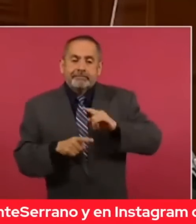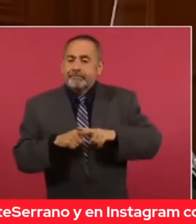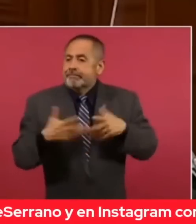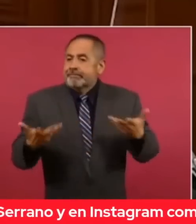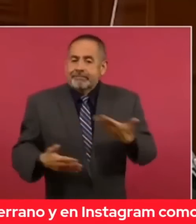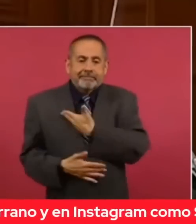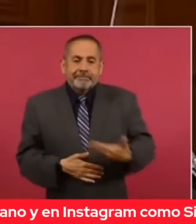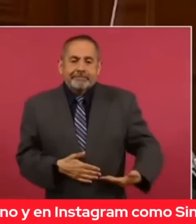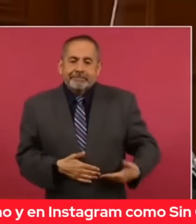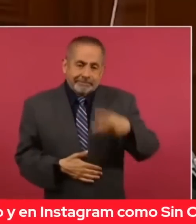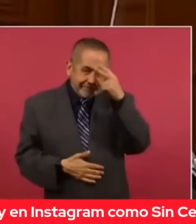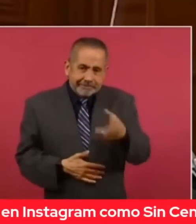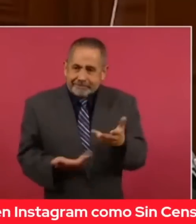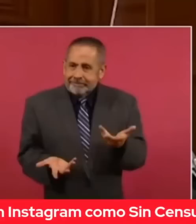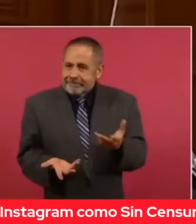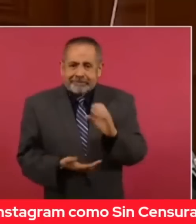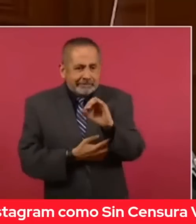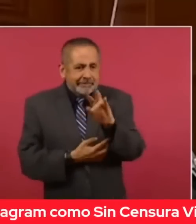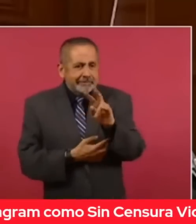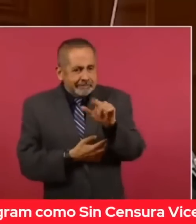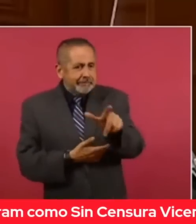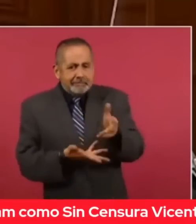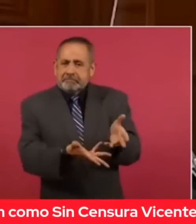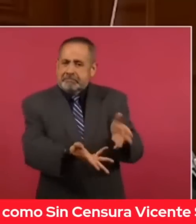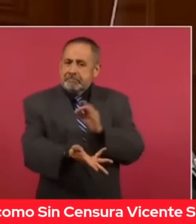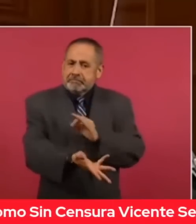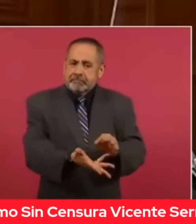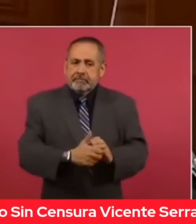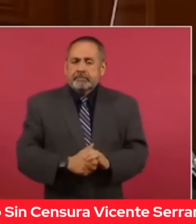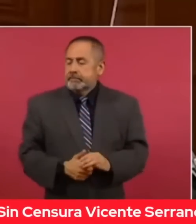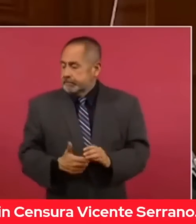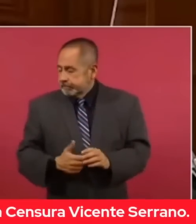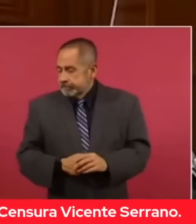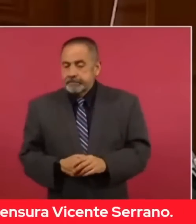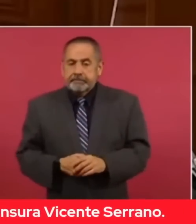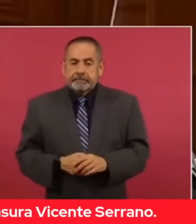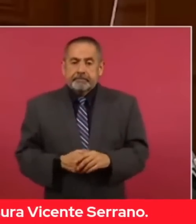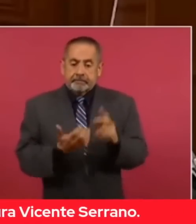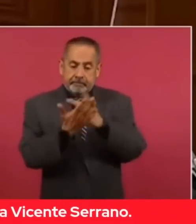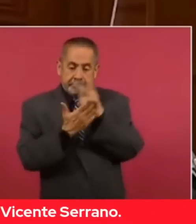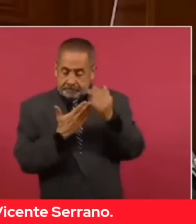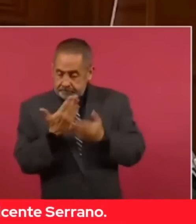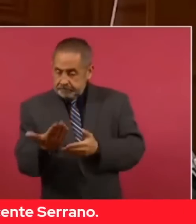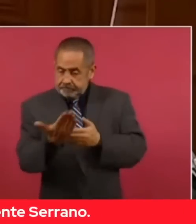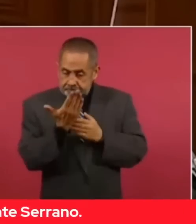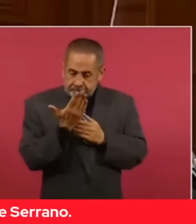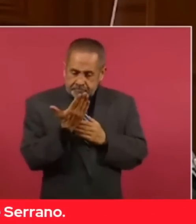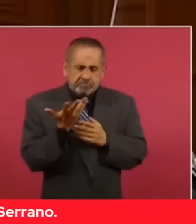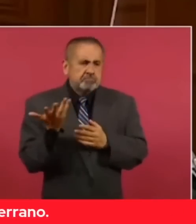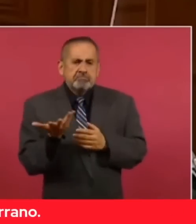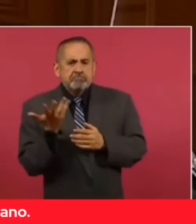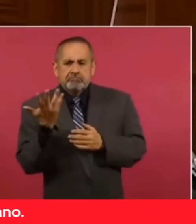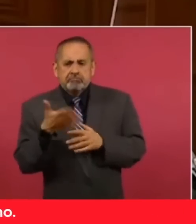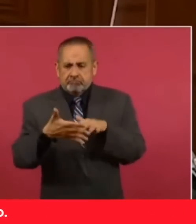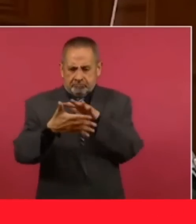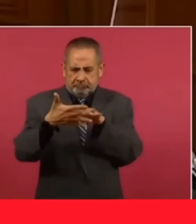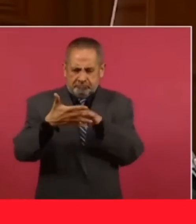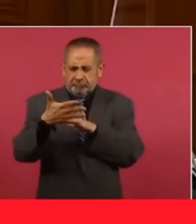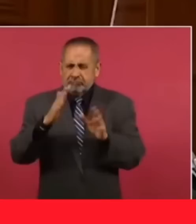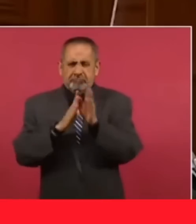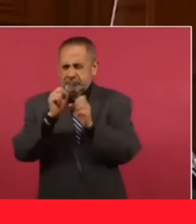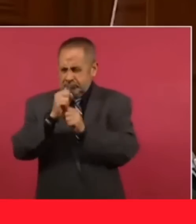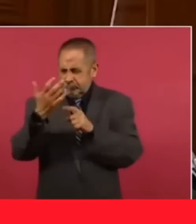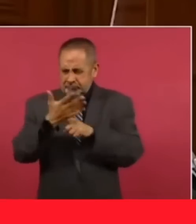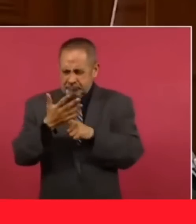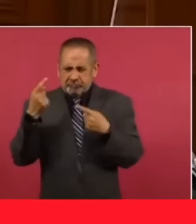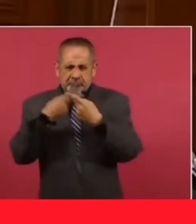presidente de la República. El proyecto en realidad no nos ofrece una interpretación del texto constitucional,